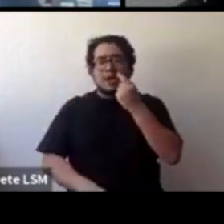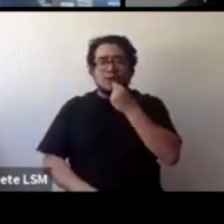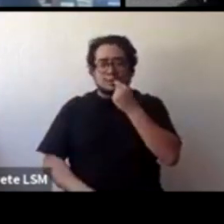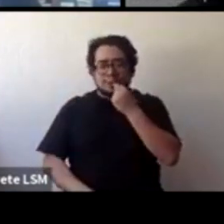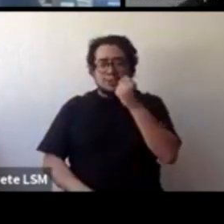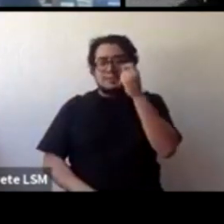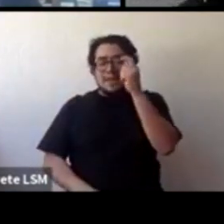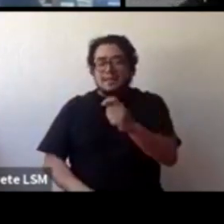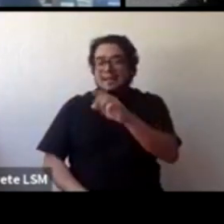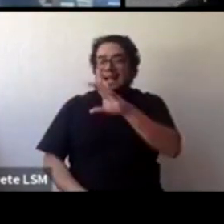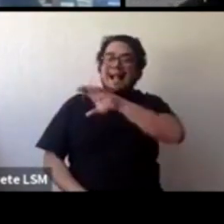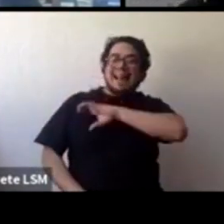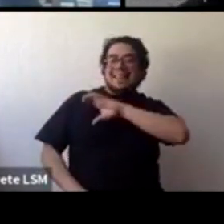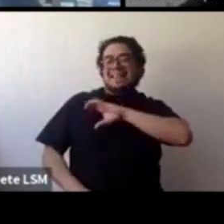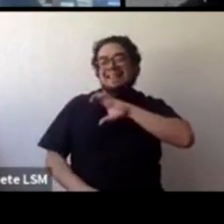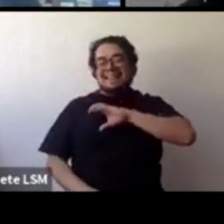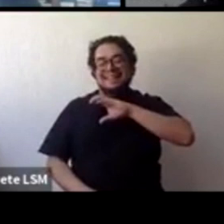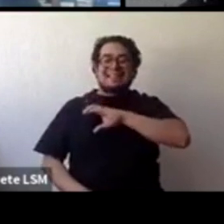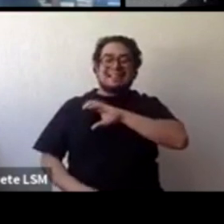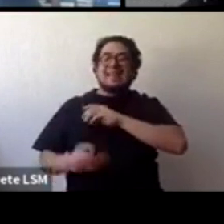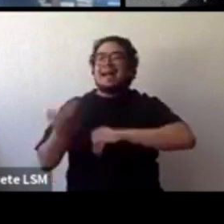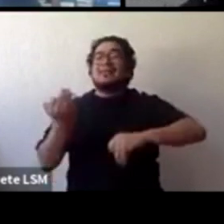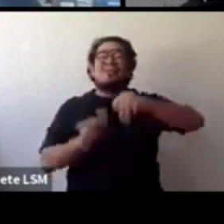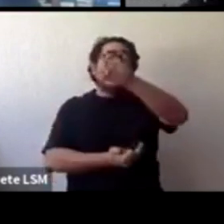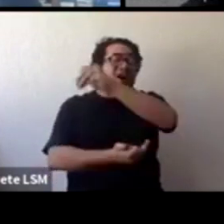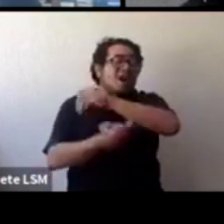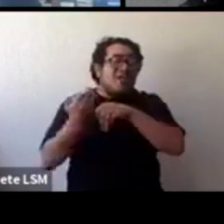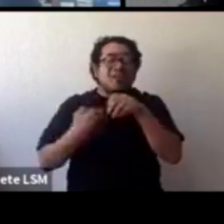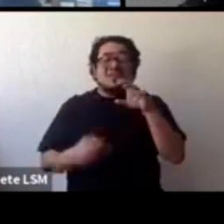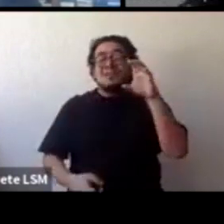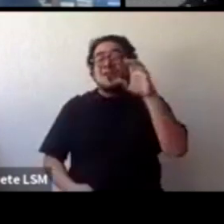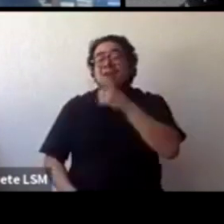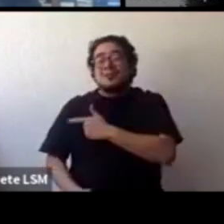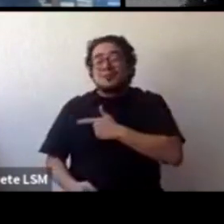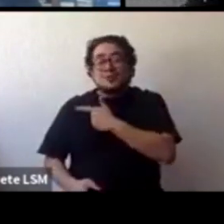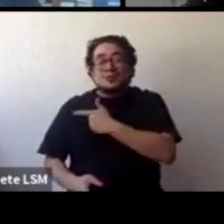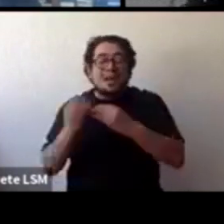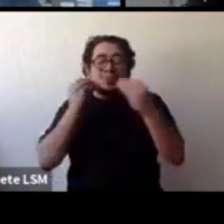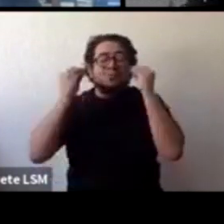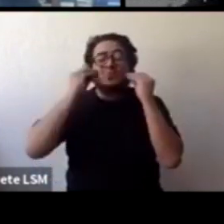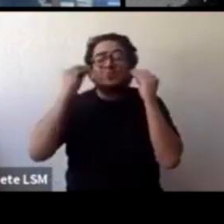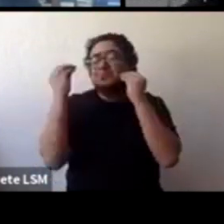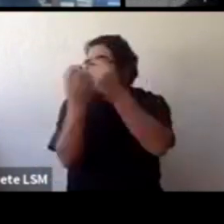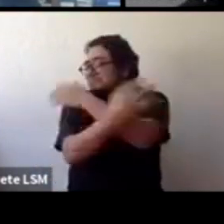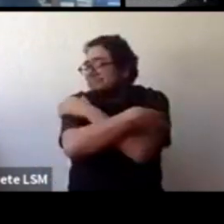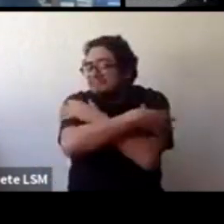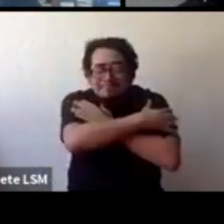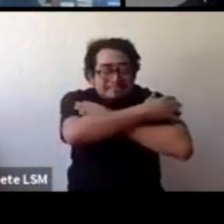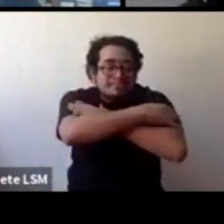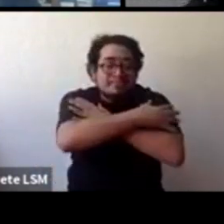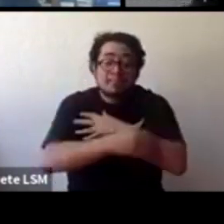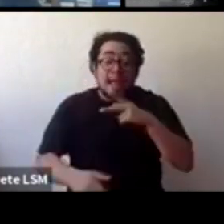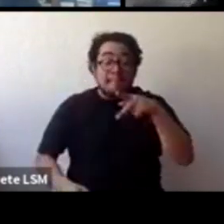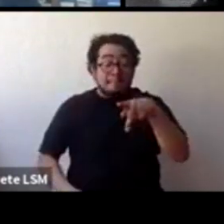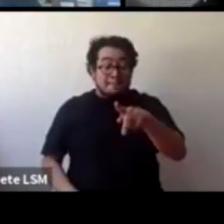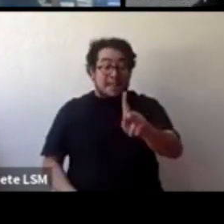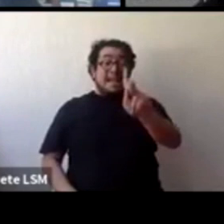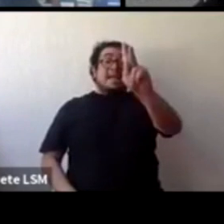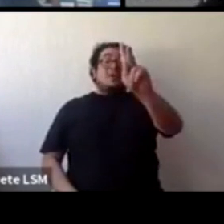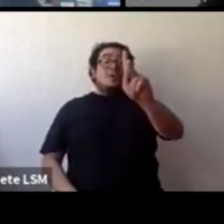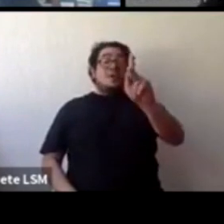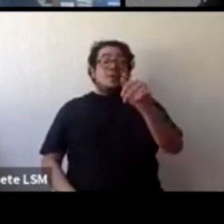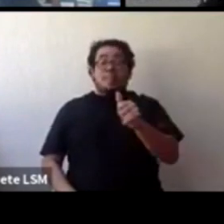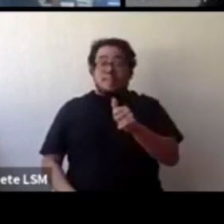les gusta, a todos nos gusta recibir abrazos, besos, caricias, ¿no? Y si todavía no tienes la información ni sabes detectar